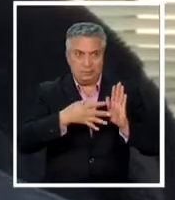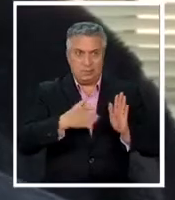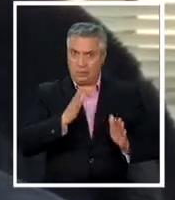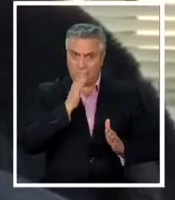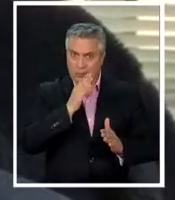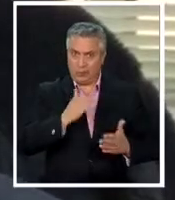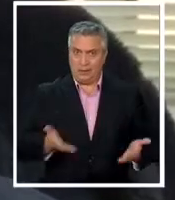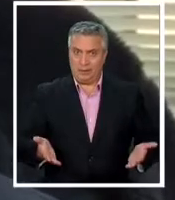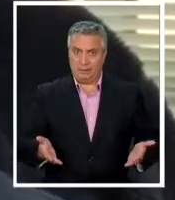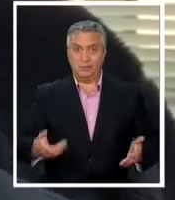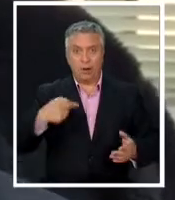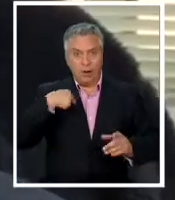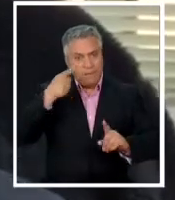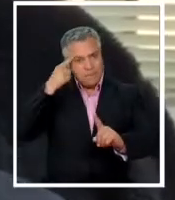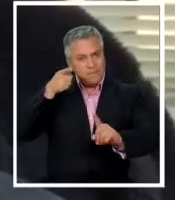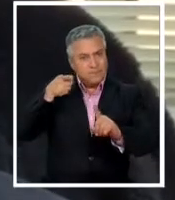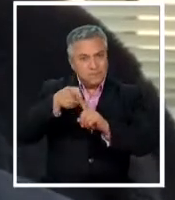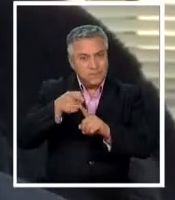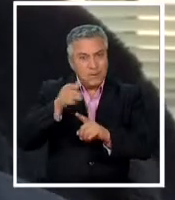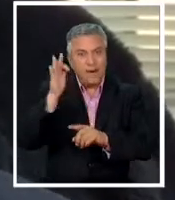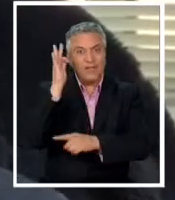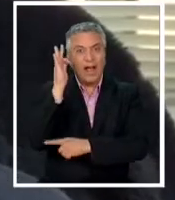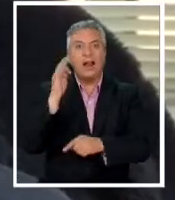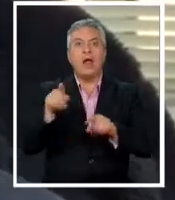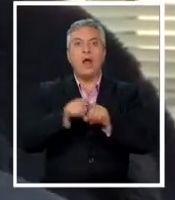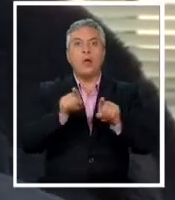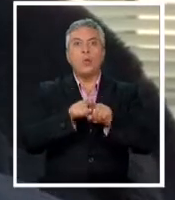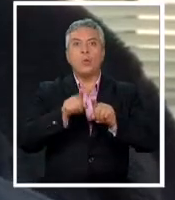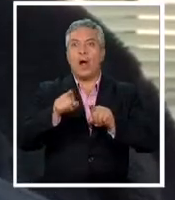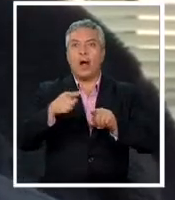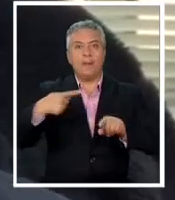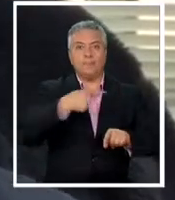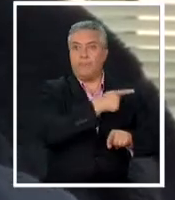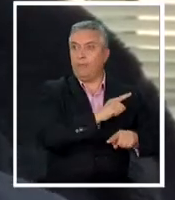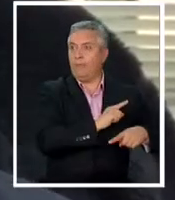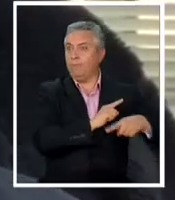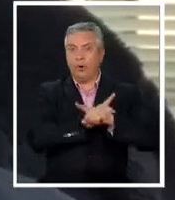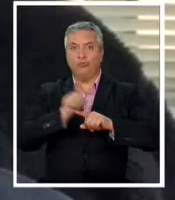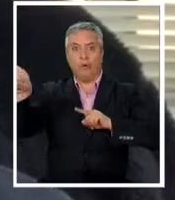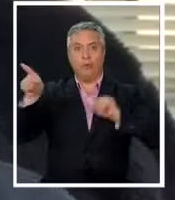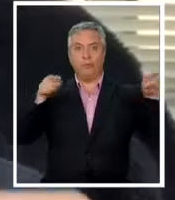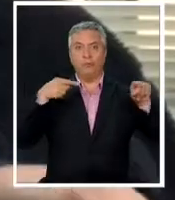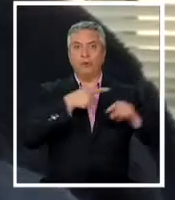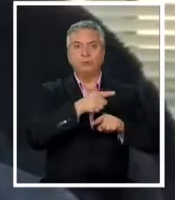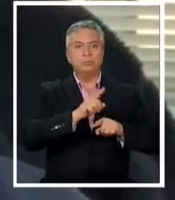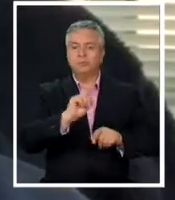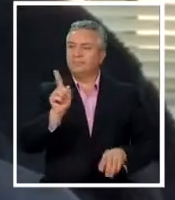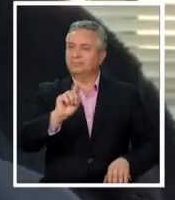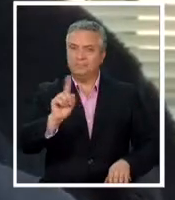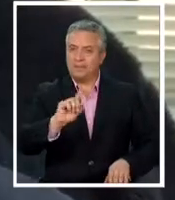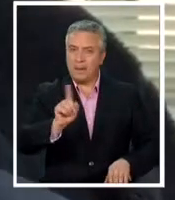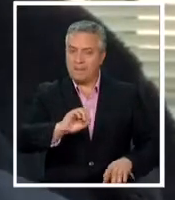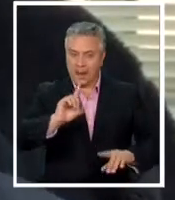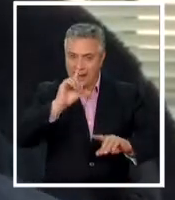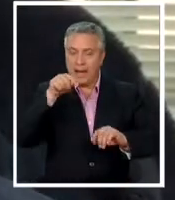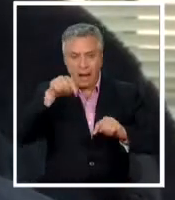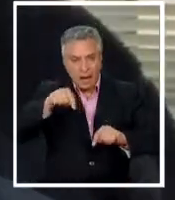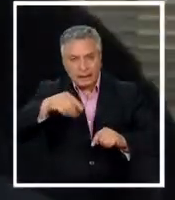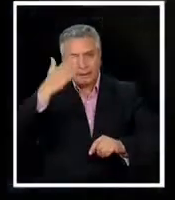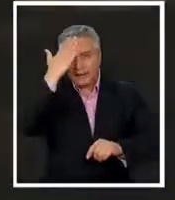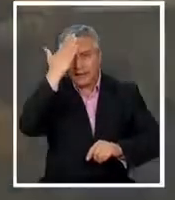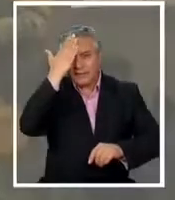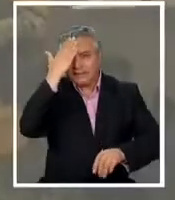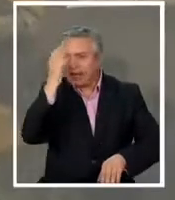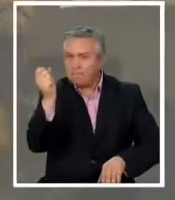fiscalía, desviando el foco de atención de lo principal, y lo principal aquí es el total esclarecimiento de estos